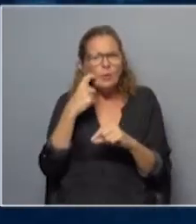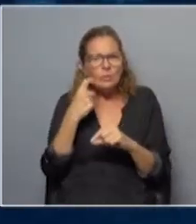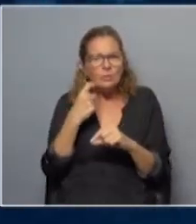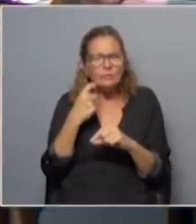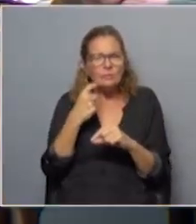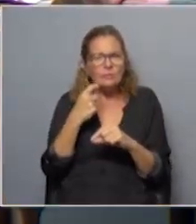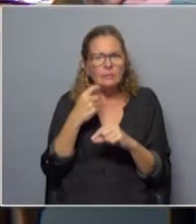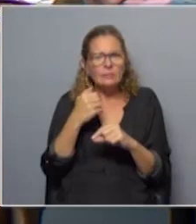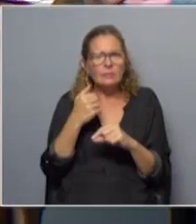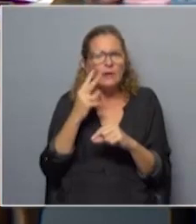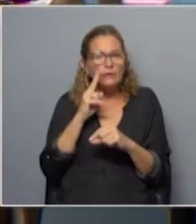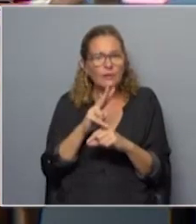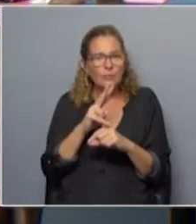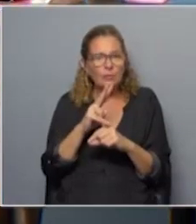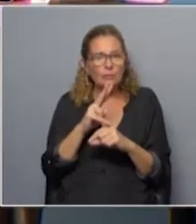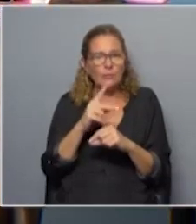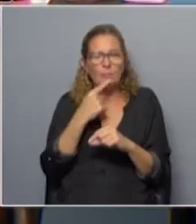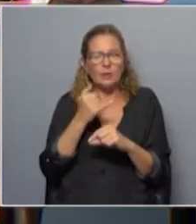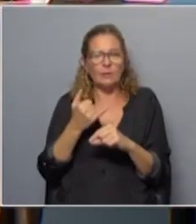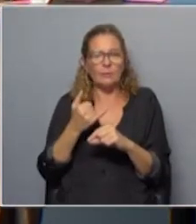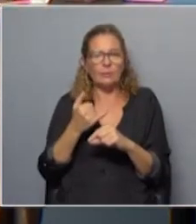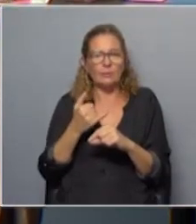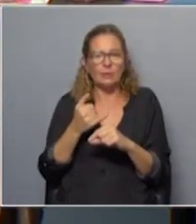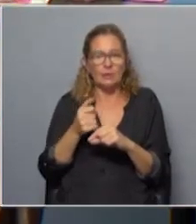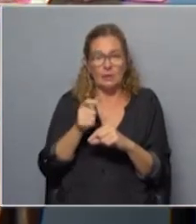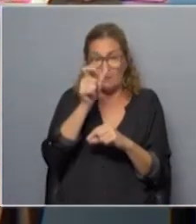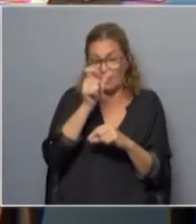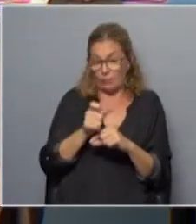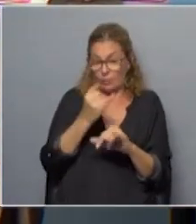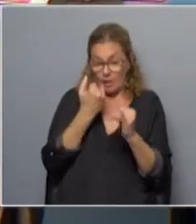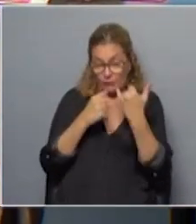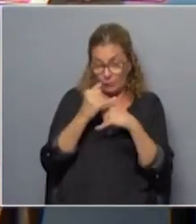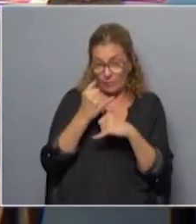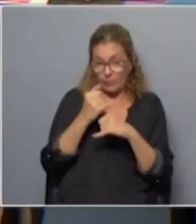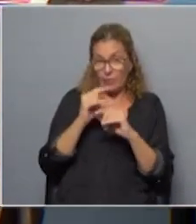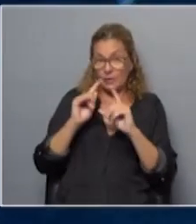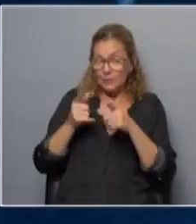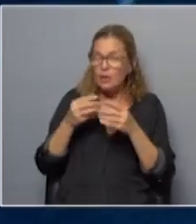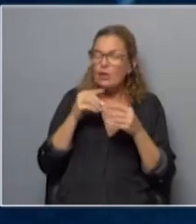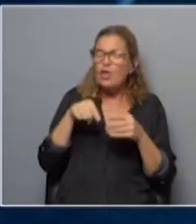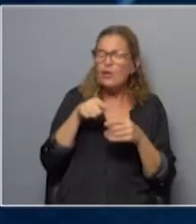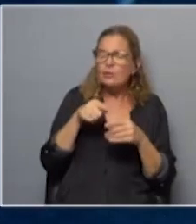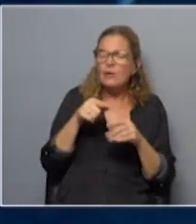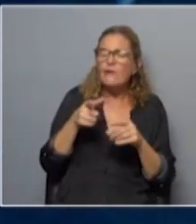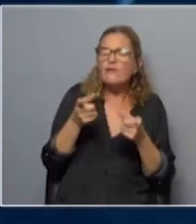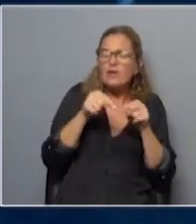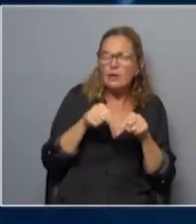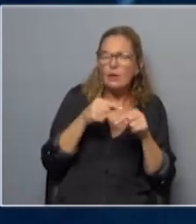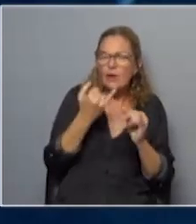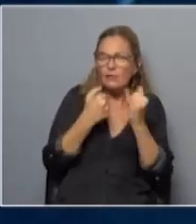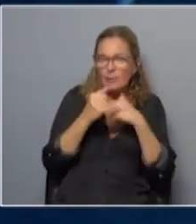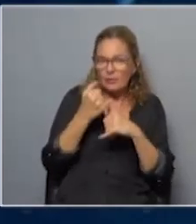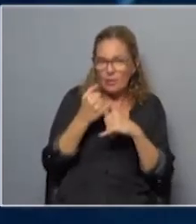por un lado vimos el equilibrio en tanto protagonistas de la información y equilibrio en cuanto a fuentes entonces tomamos